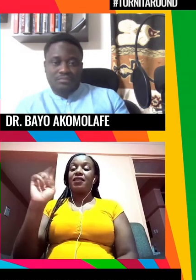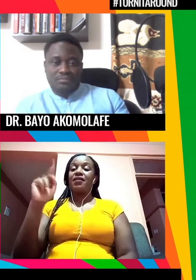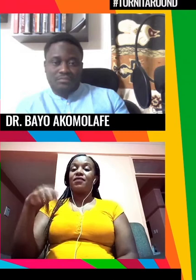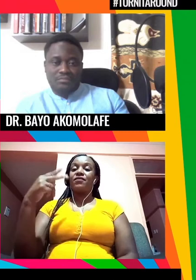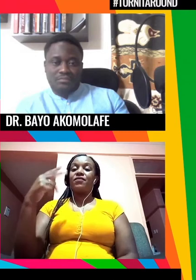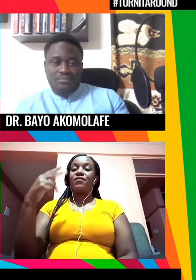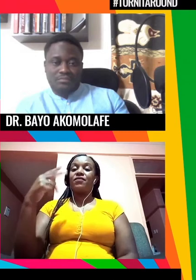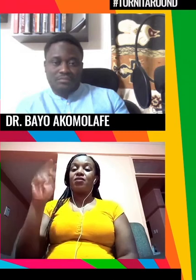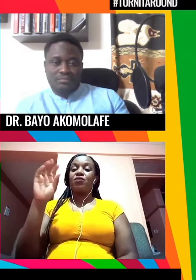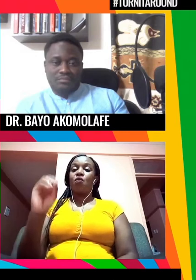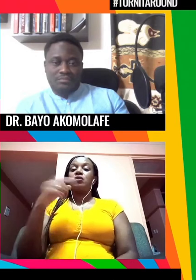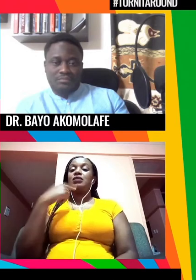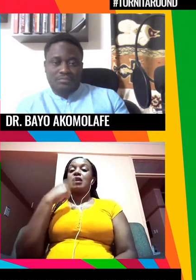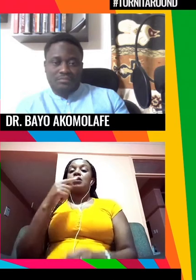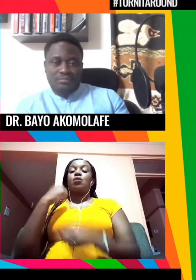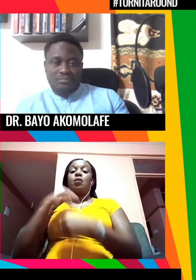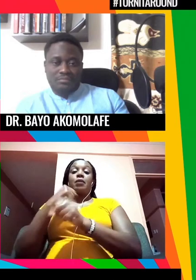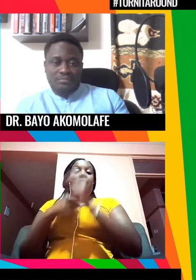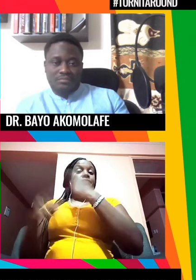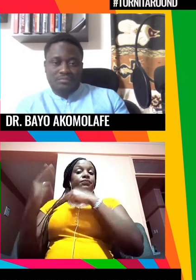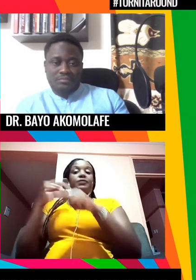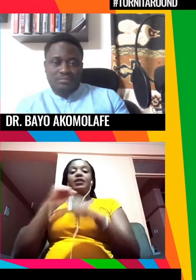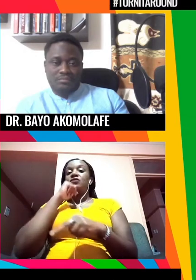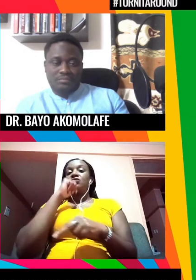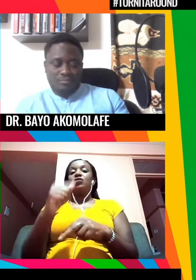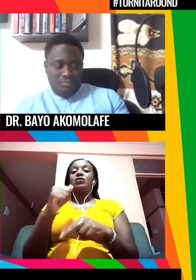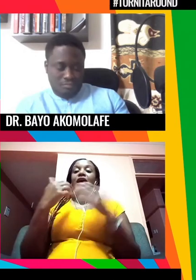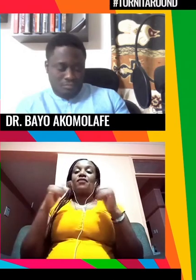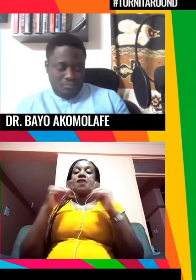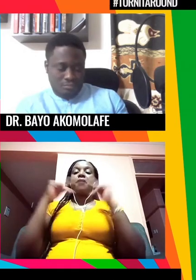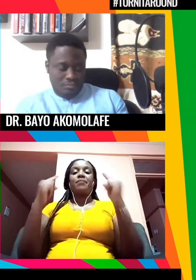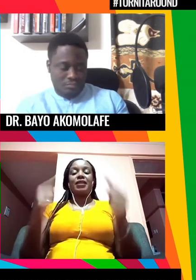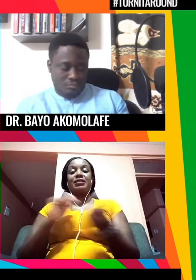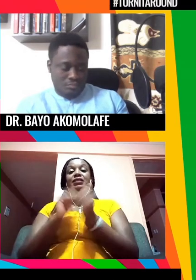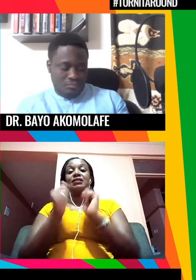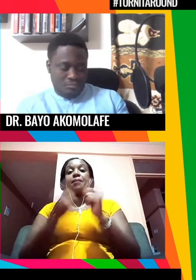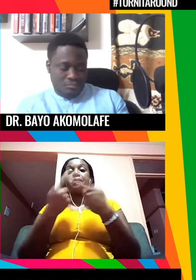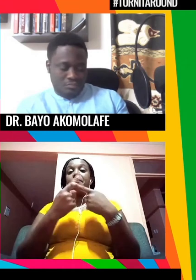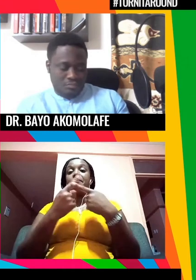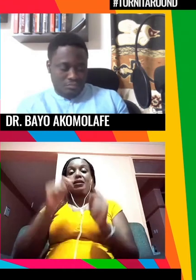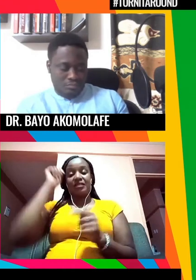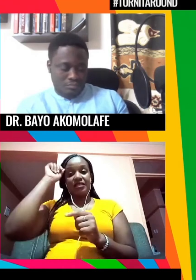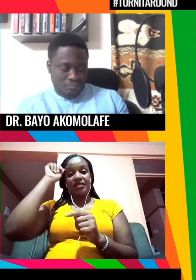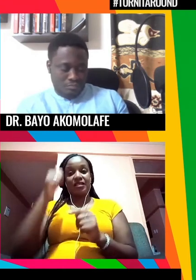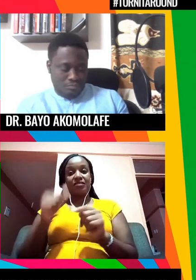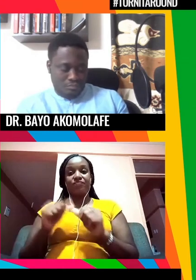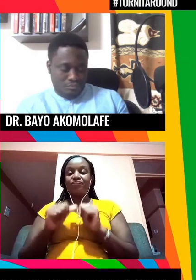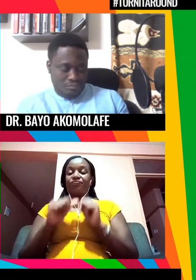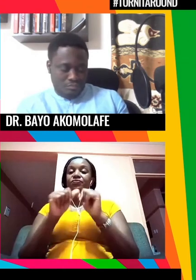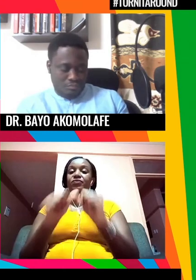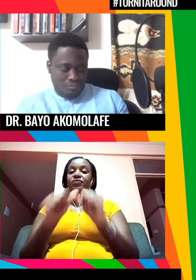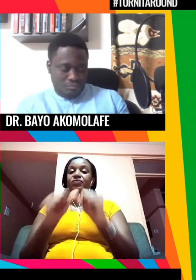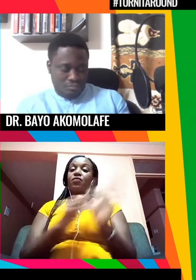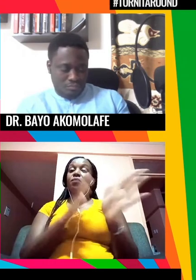dar un gran paso hacia adelante no siempre se necesita una gran revolución sino una aceleración